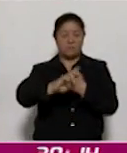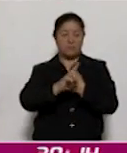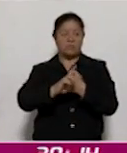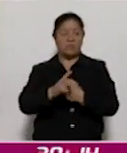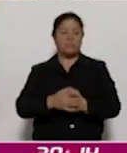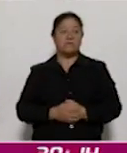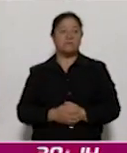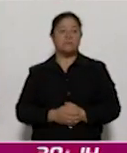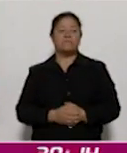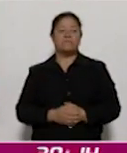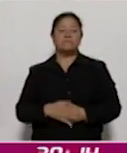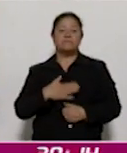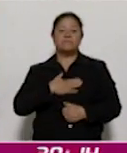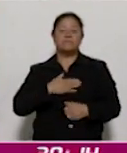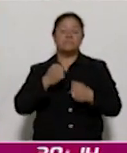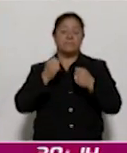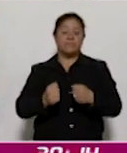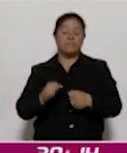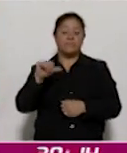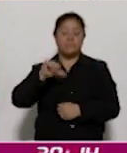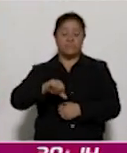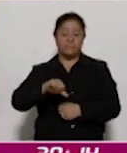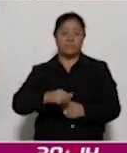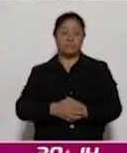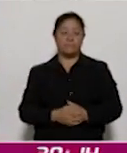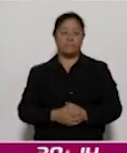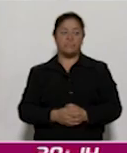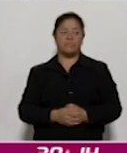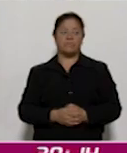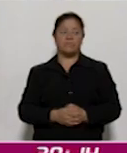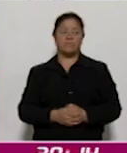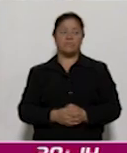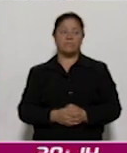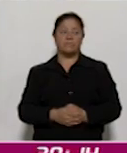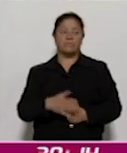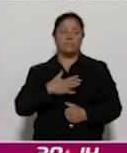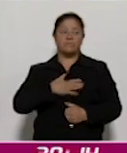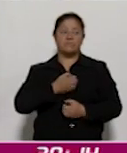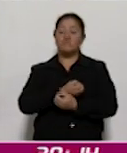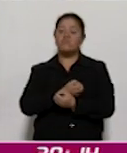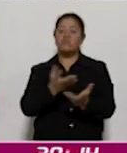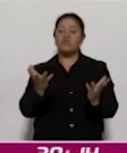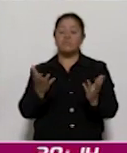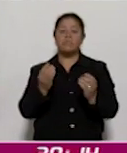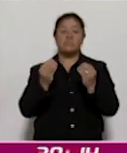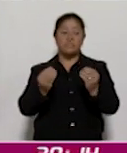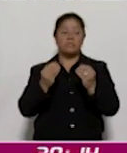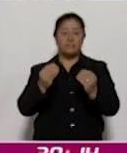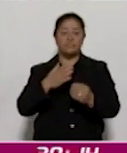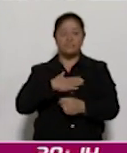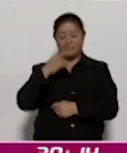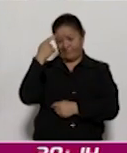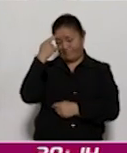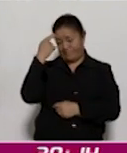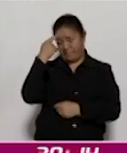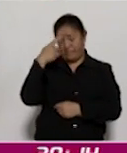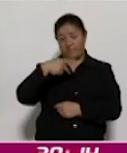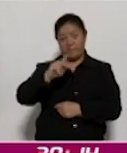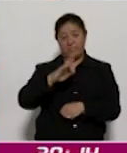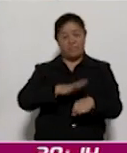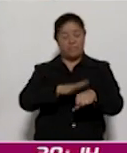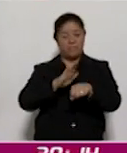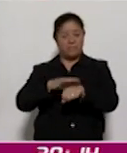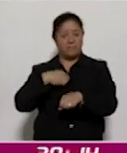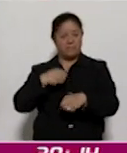segura que el día de hoy en este panel vamos a enriquecer muchísimo nuestra perspectiva, pero sobre todo también